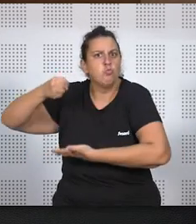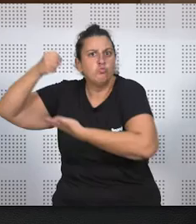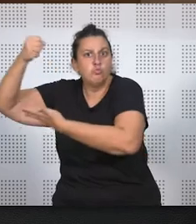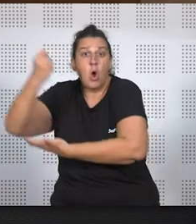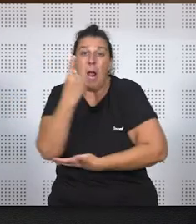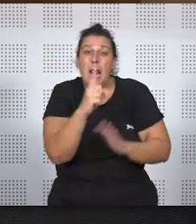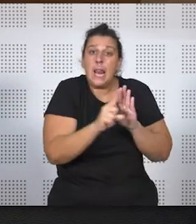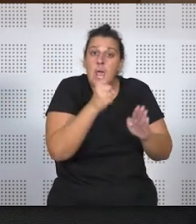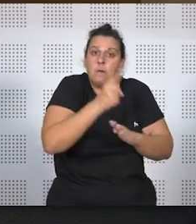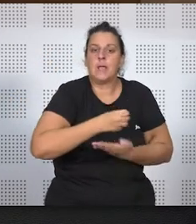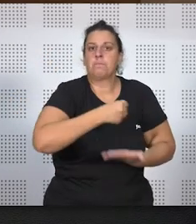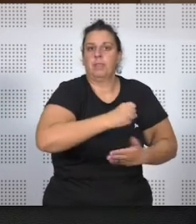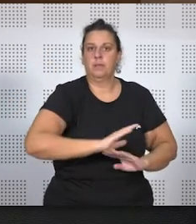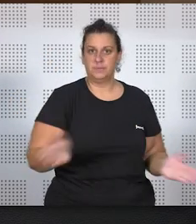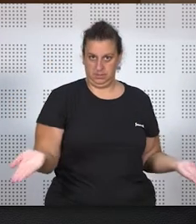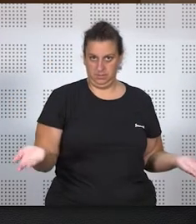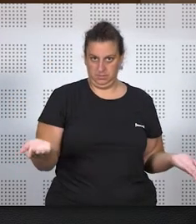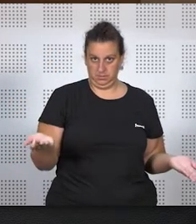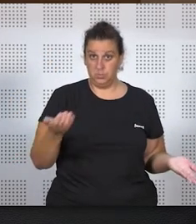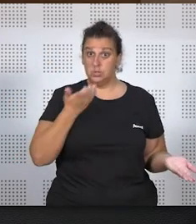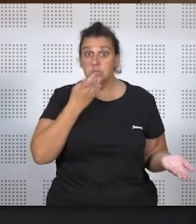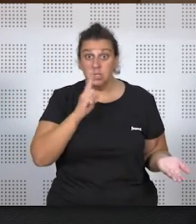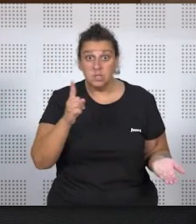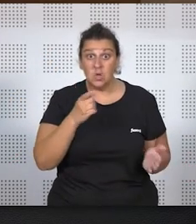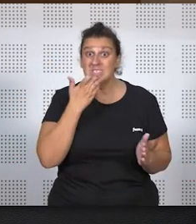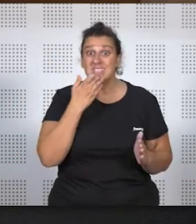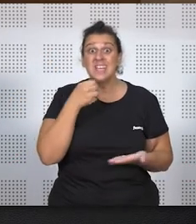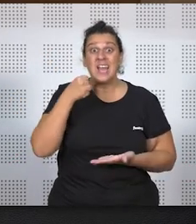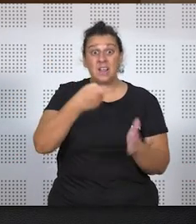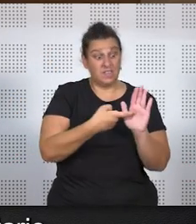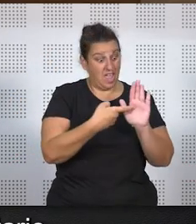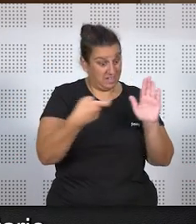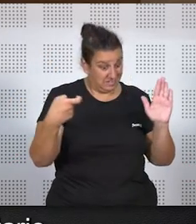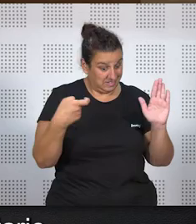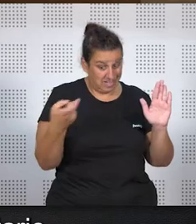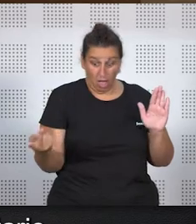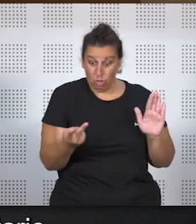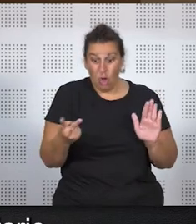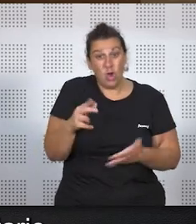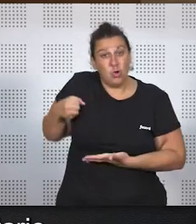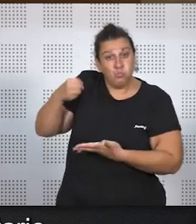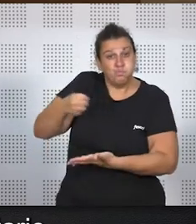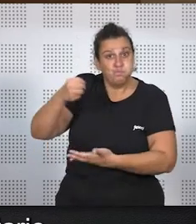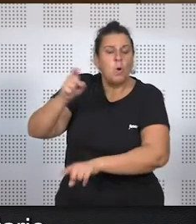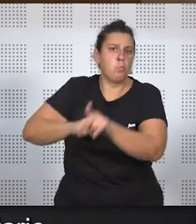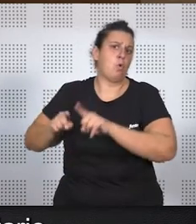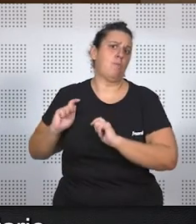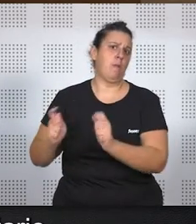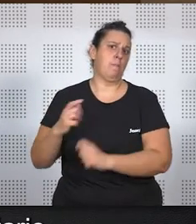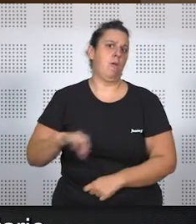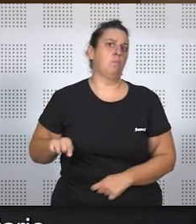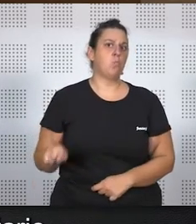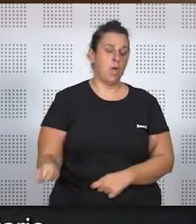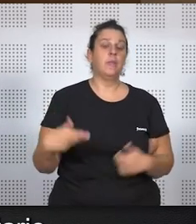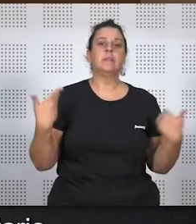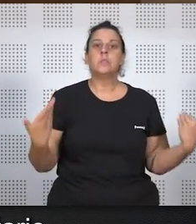que puede, en lugar de solucionar problemas, plantearlos de cara a un futuro. Digo por eso, bien, se puede obtener el consejo